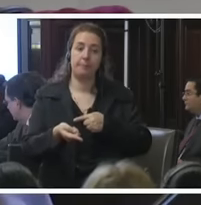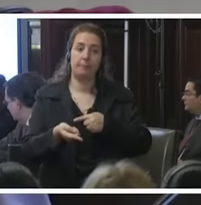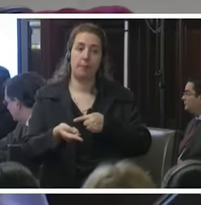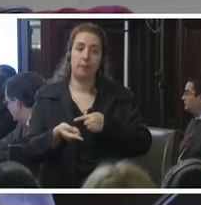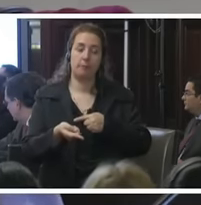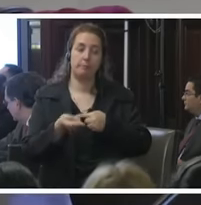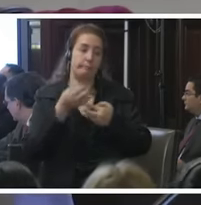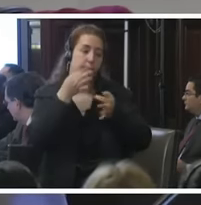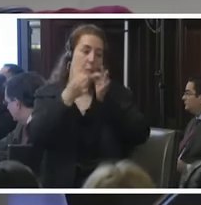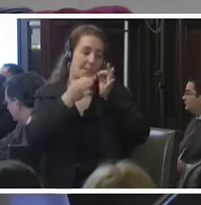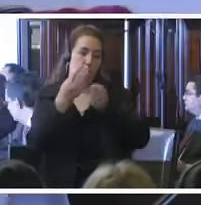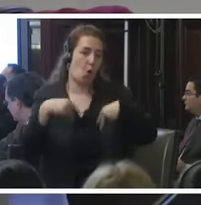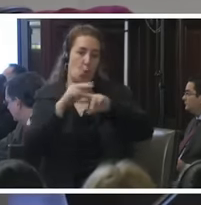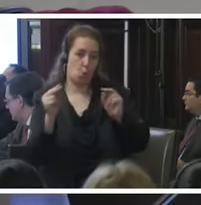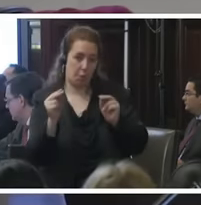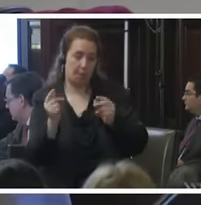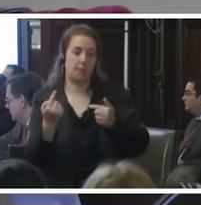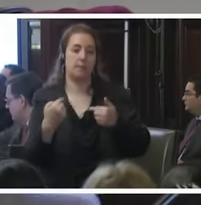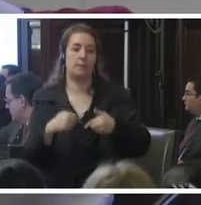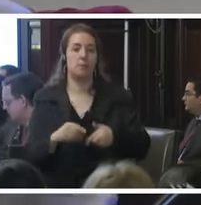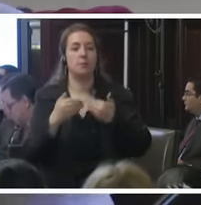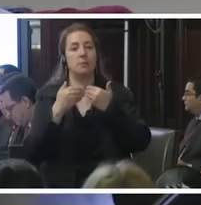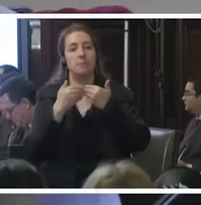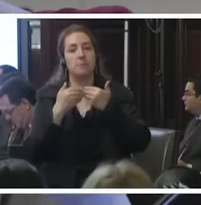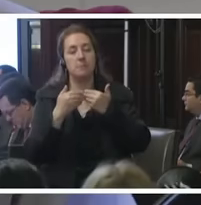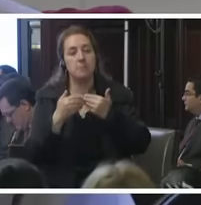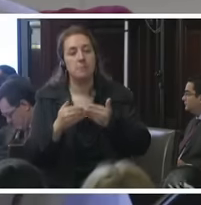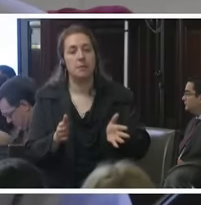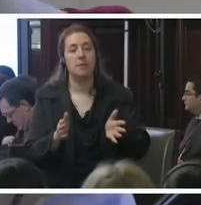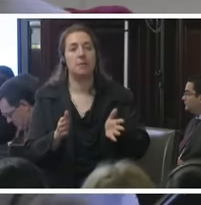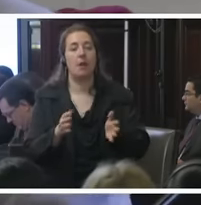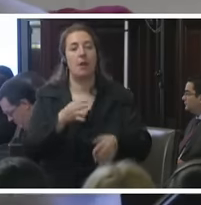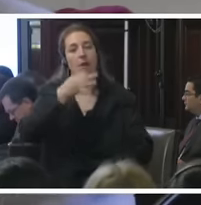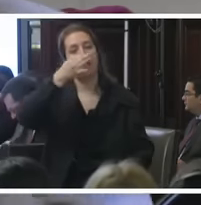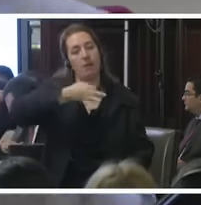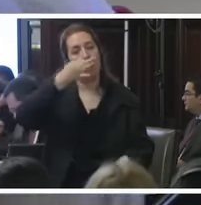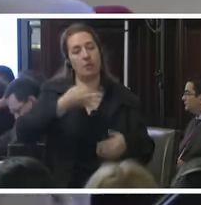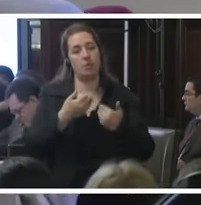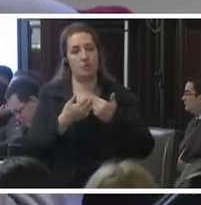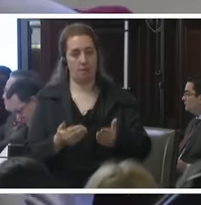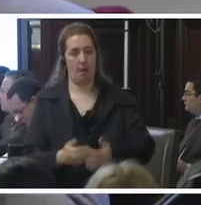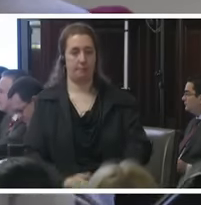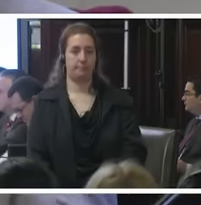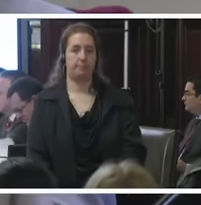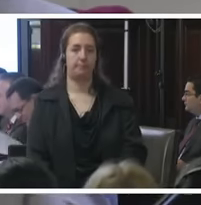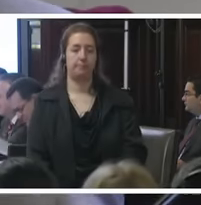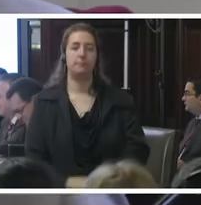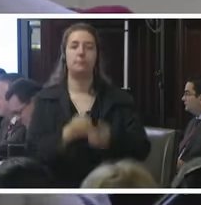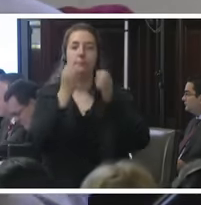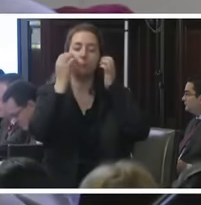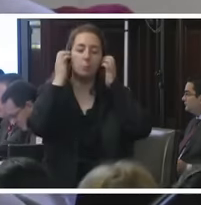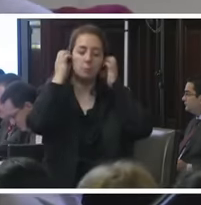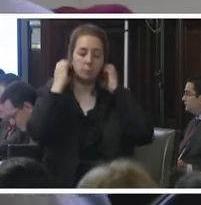comentarios concluyentes. Comenzamos entonces con las declaraciones iniciales. Buenos días,